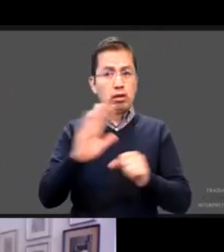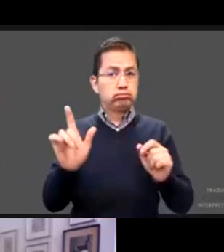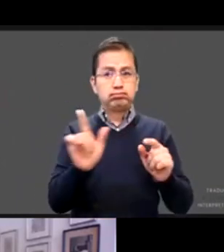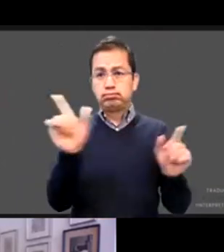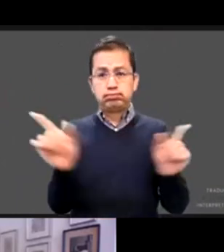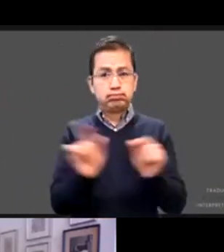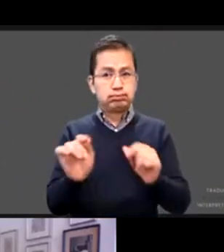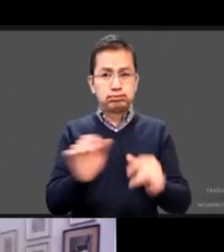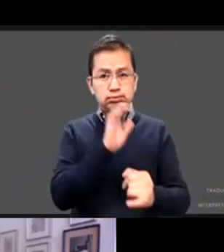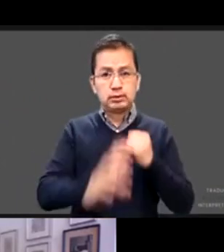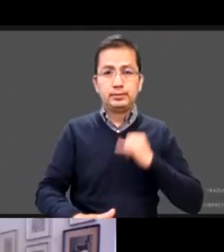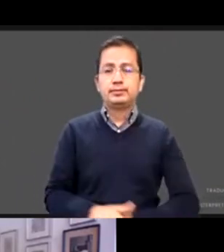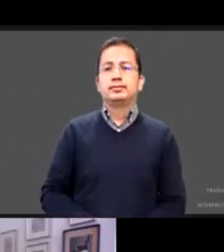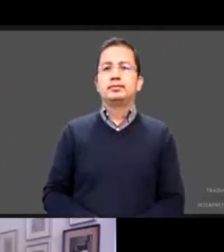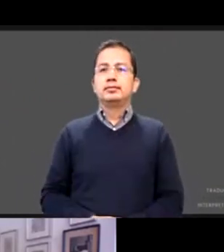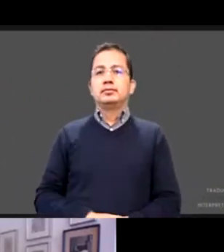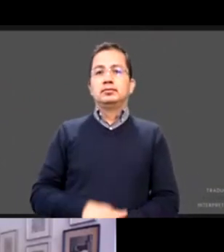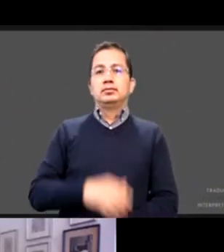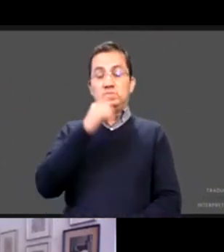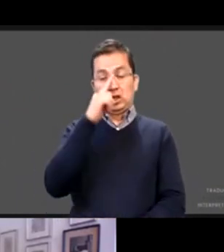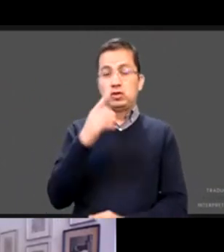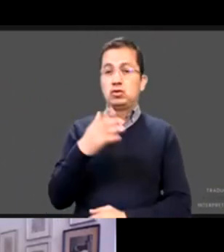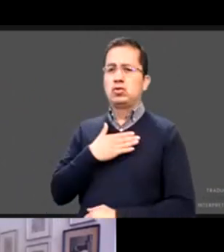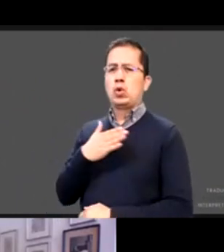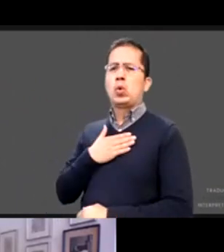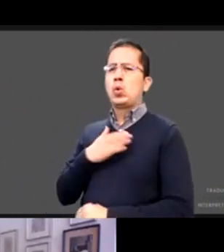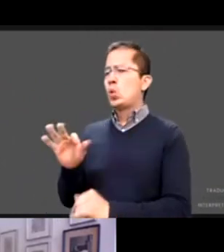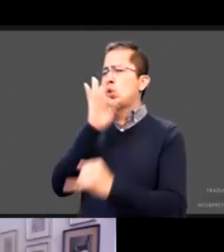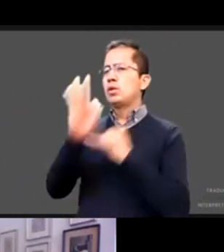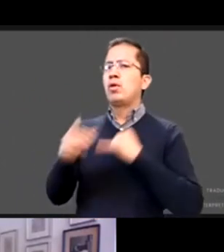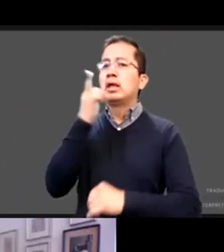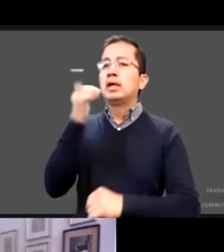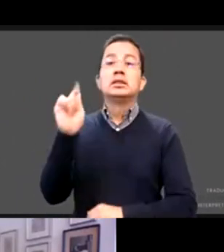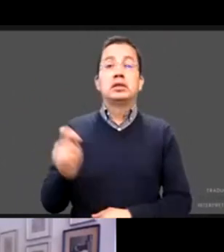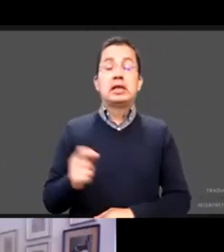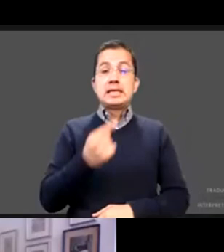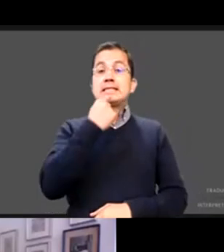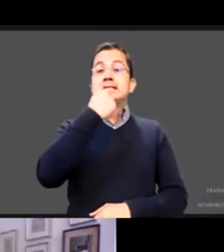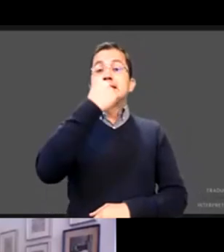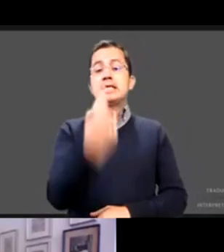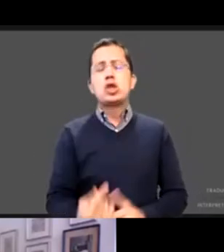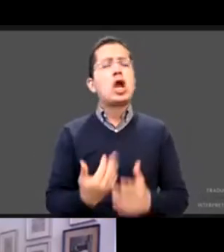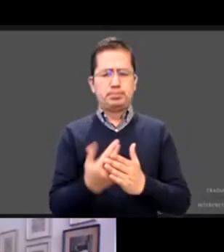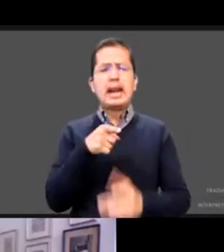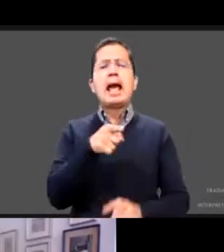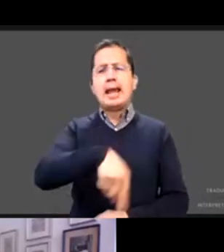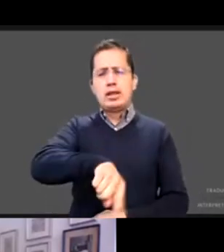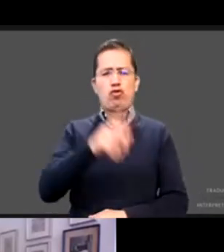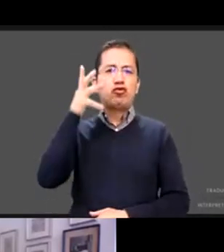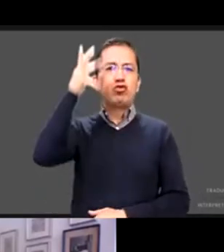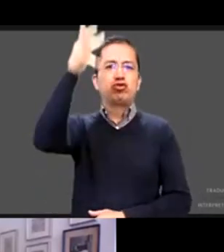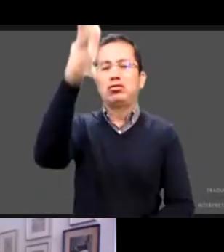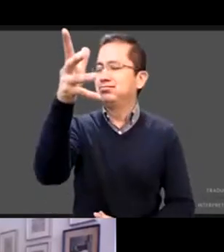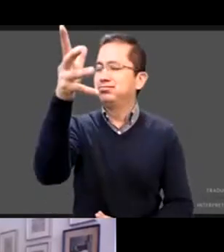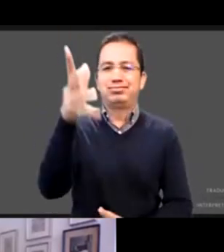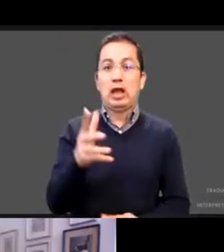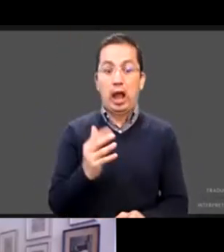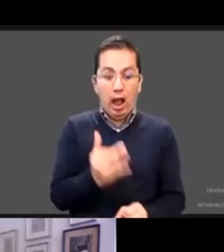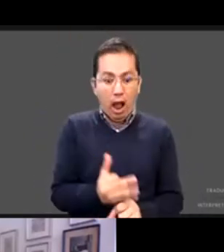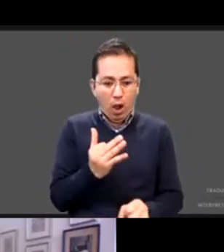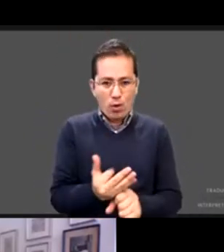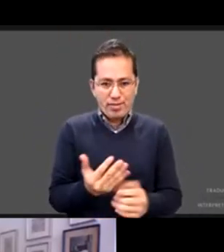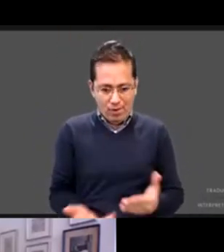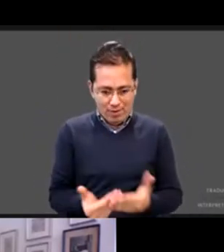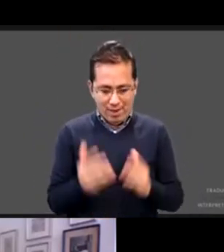yo lo que cerraría el mensaje es los niños no son el futuro son el presente y hay que ir pensando que aunque tenga hijos o no tenga hijos yo puedo